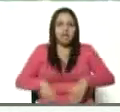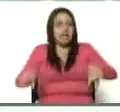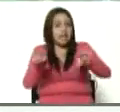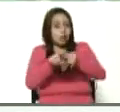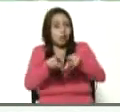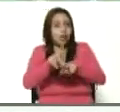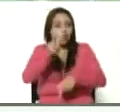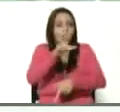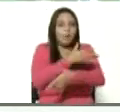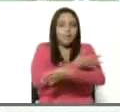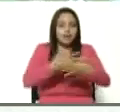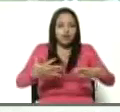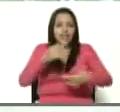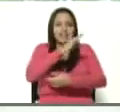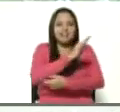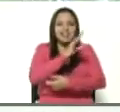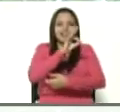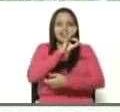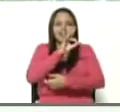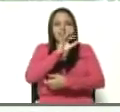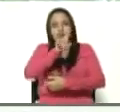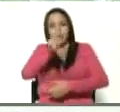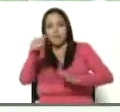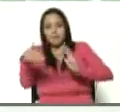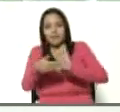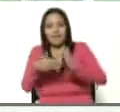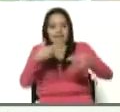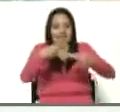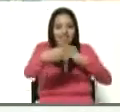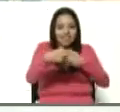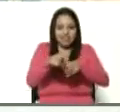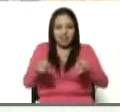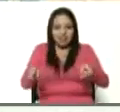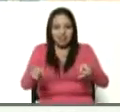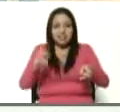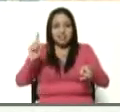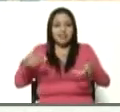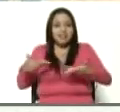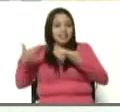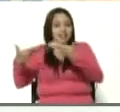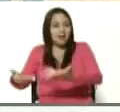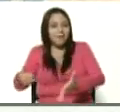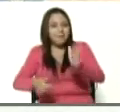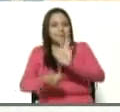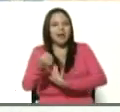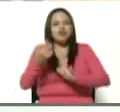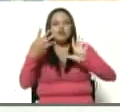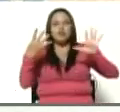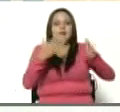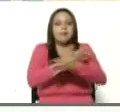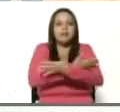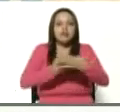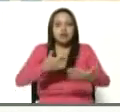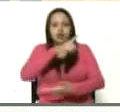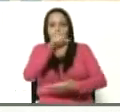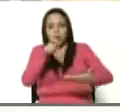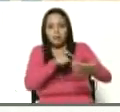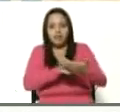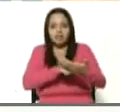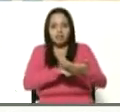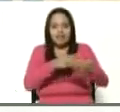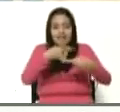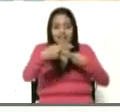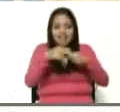2 millones 31 mil hectáreas, puesto que hasta ahora se han entregado más de 9 millones de hectáreas en revolución.